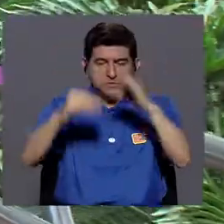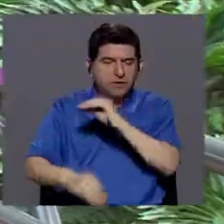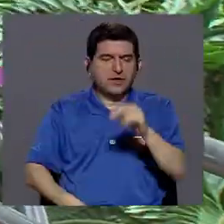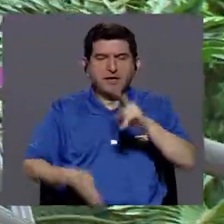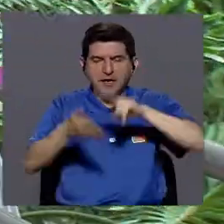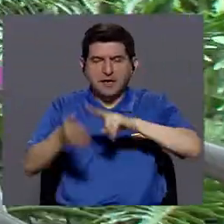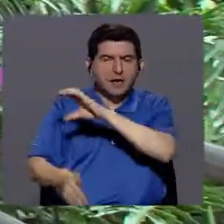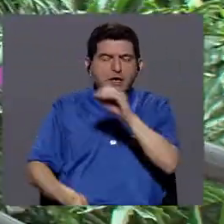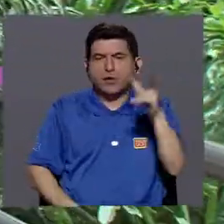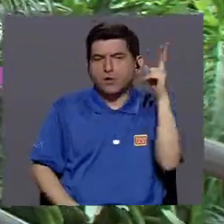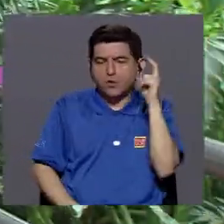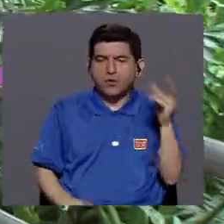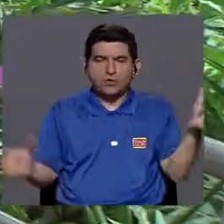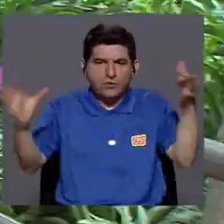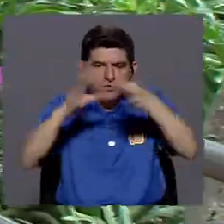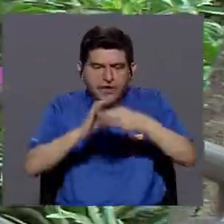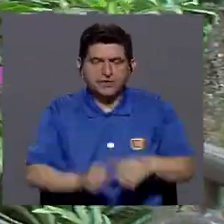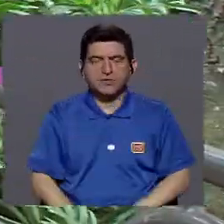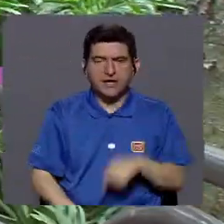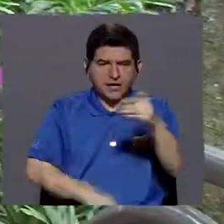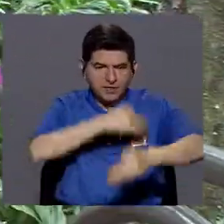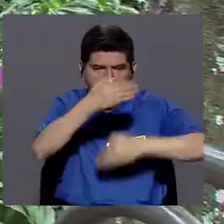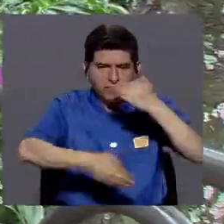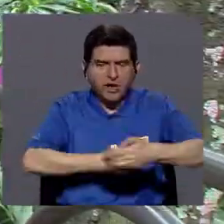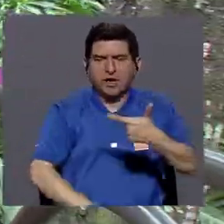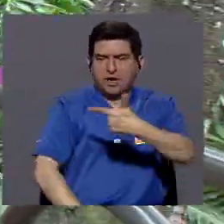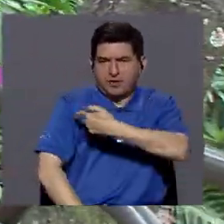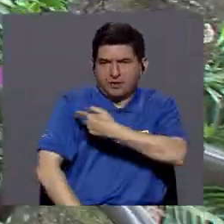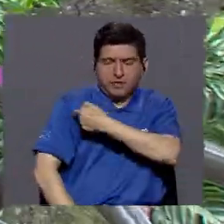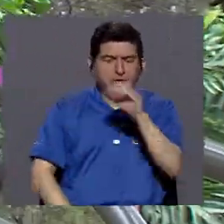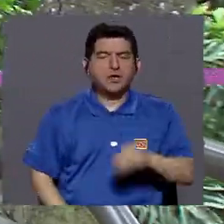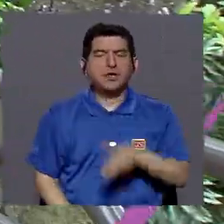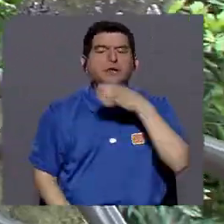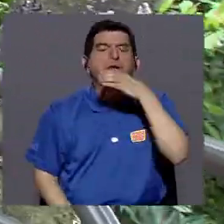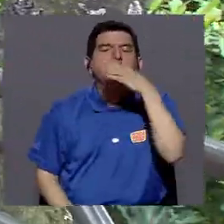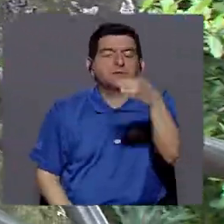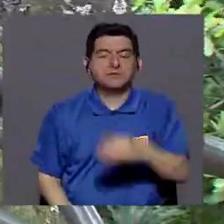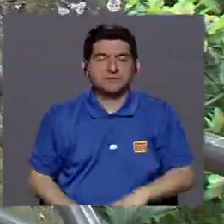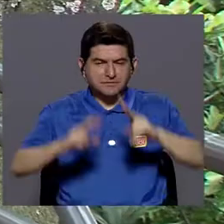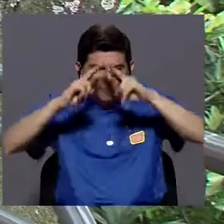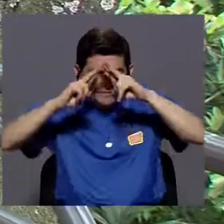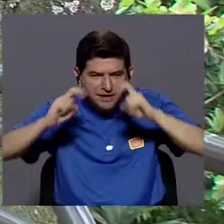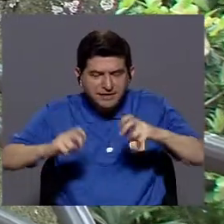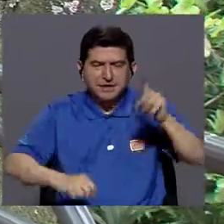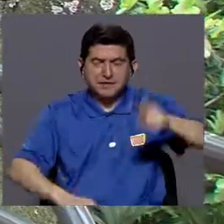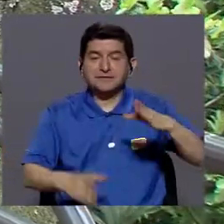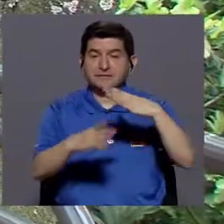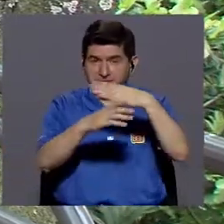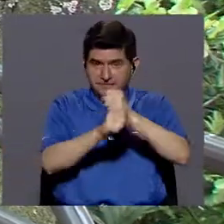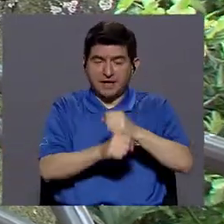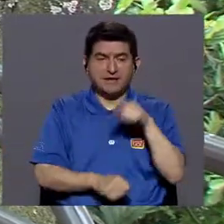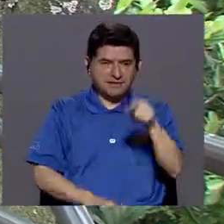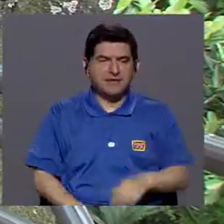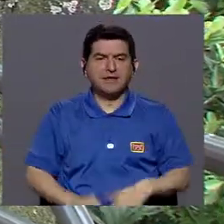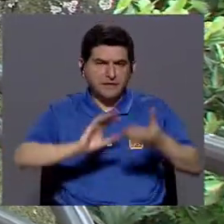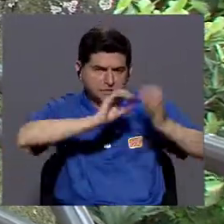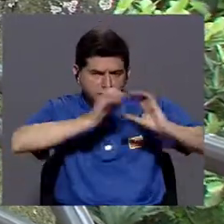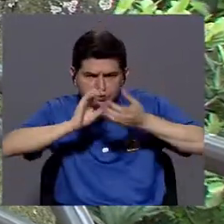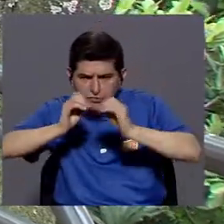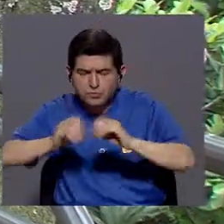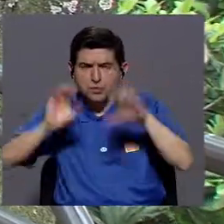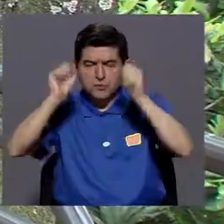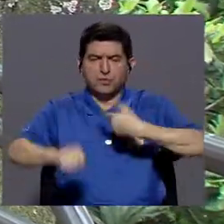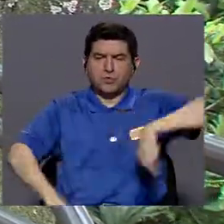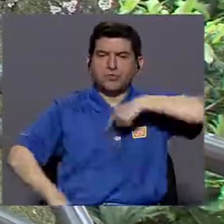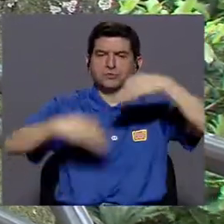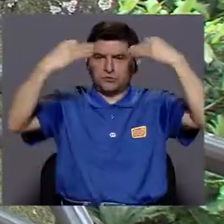que leemos o escuchamos acerca de inmunización, así como algunas recomendaciones para el análisis que debemos hacer de estos datos para